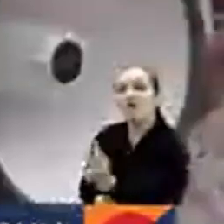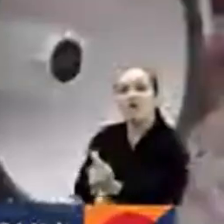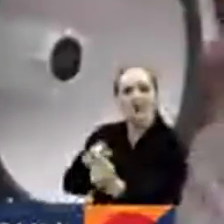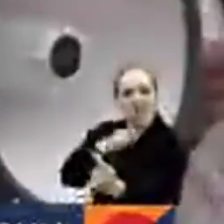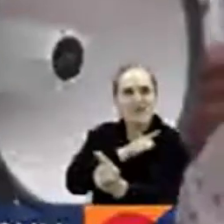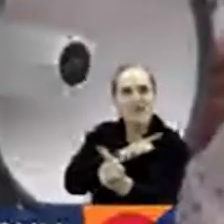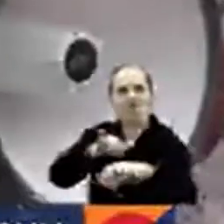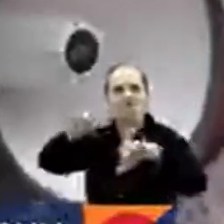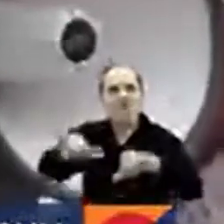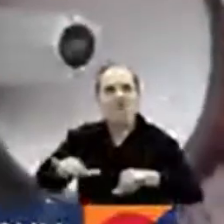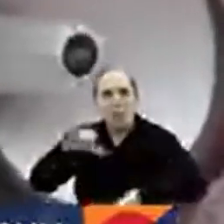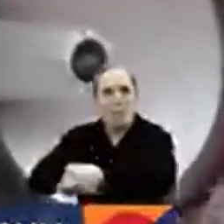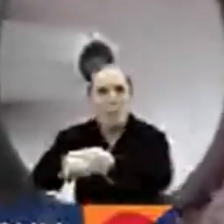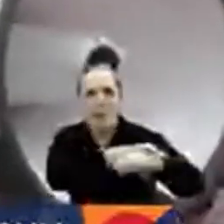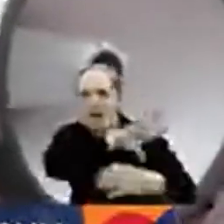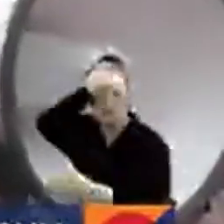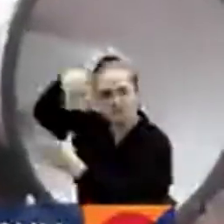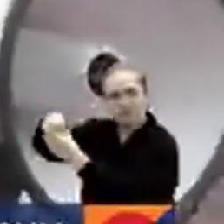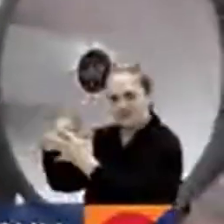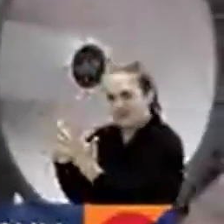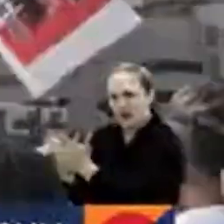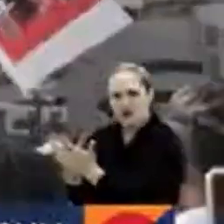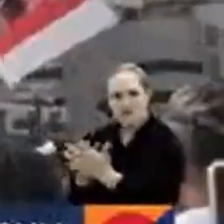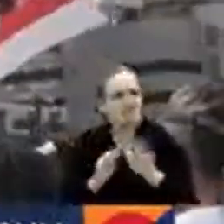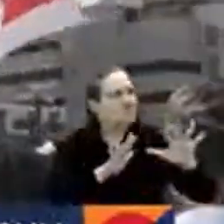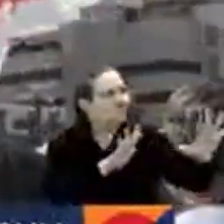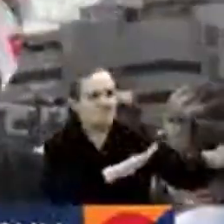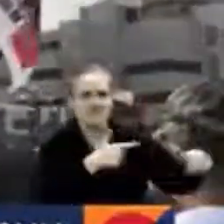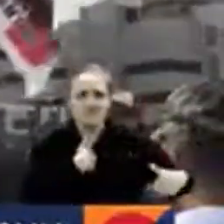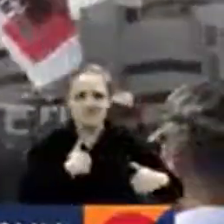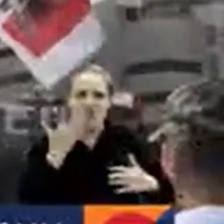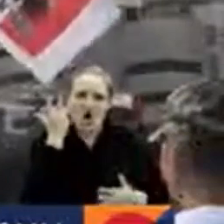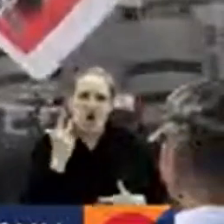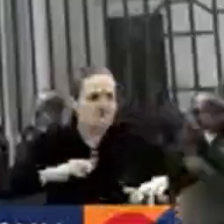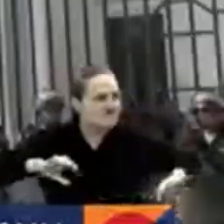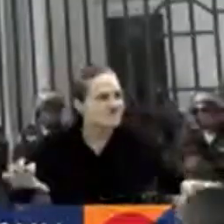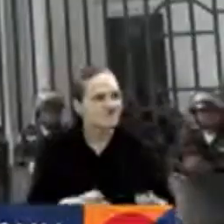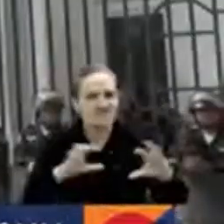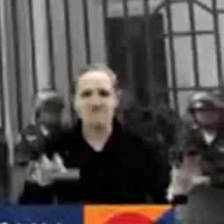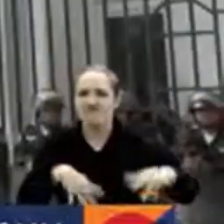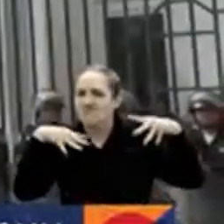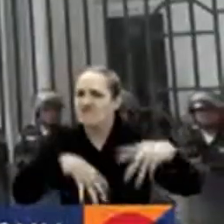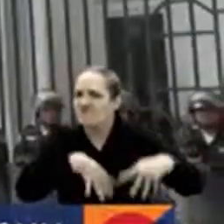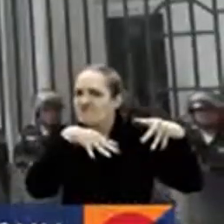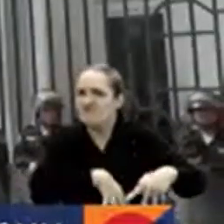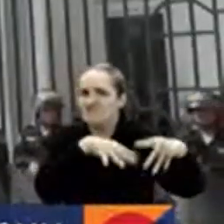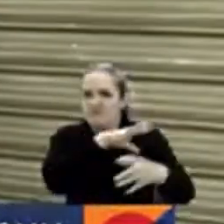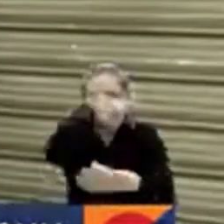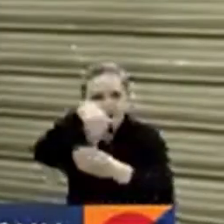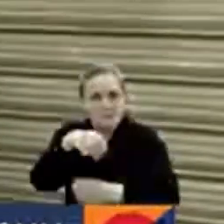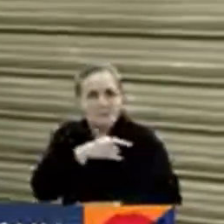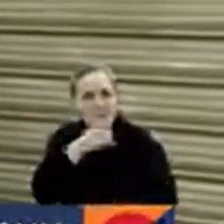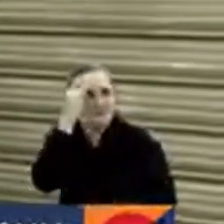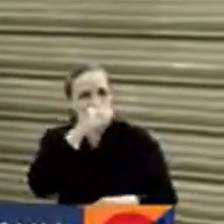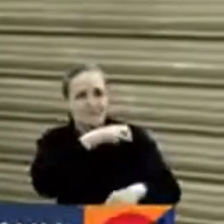instalaciones del campus donde se asentaron para mantener diariamente activas las manifestaciones contra Boluarte.